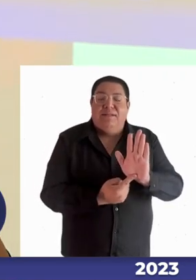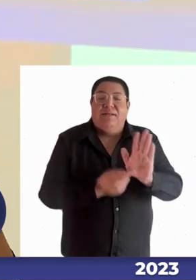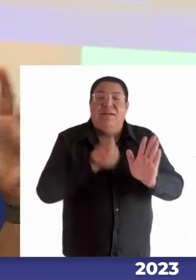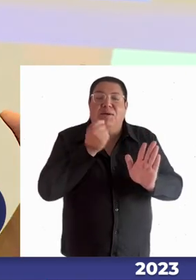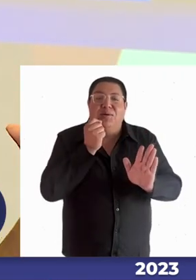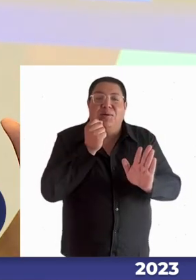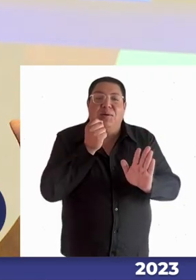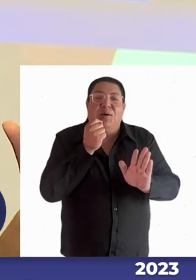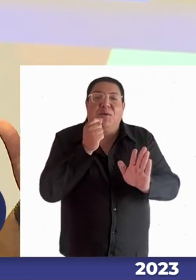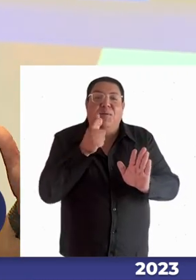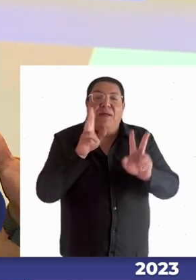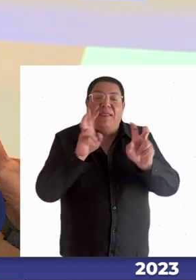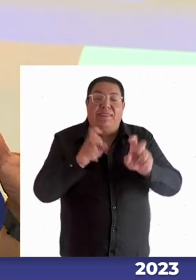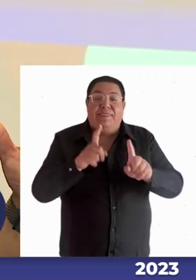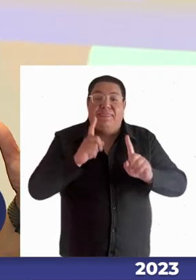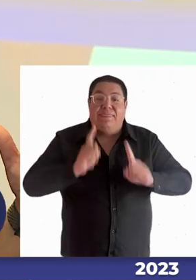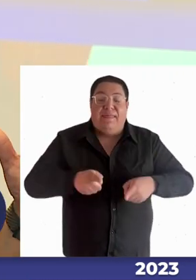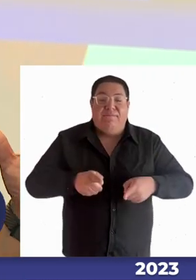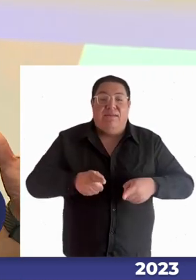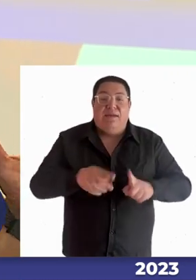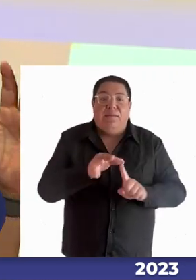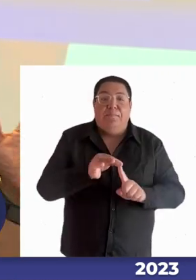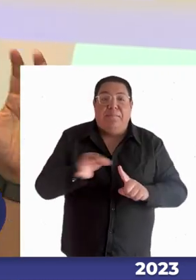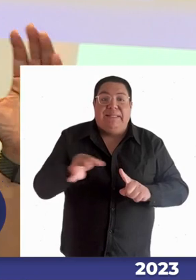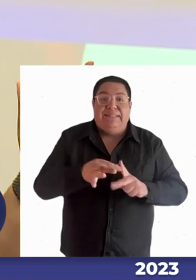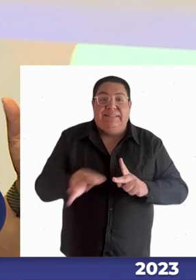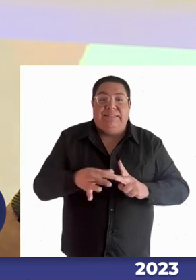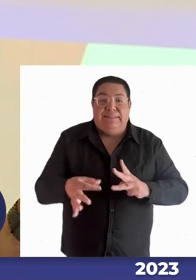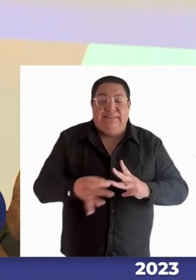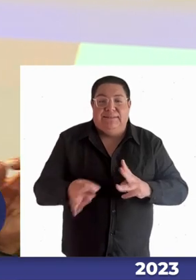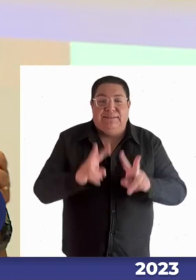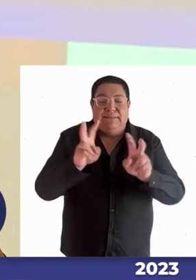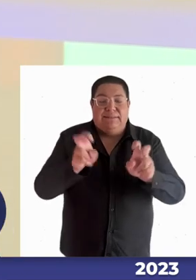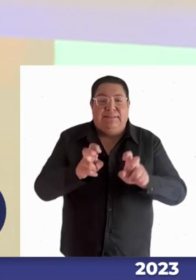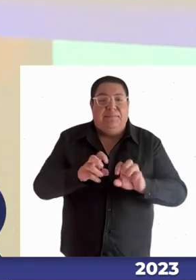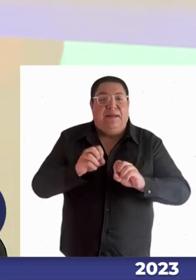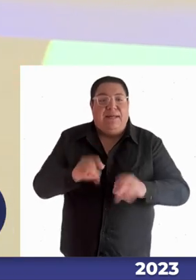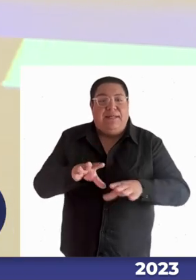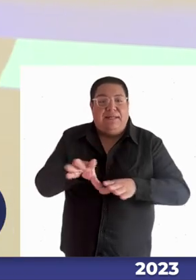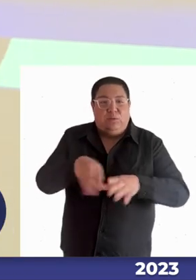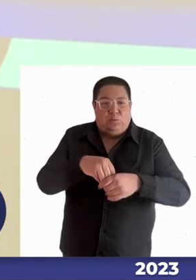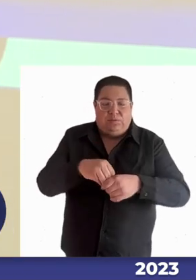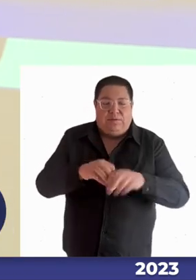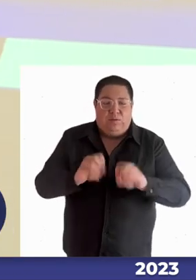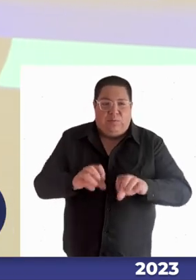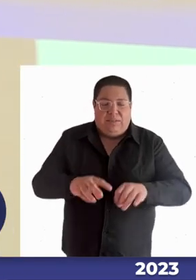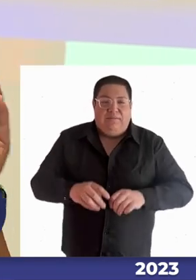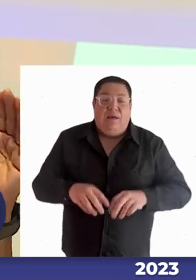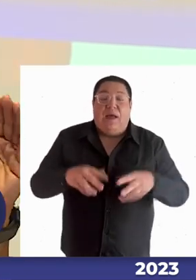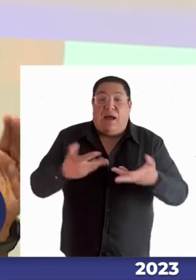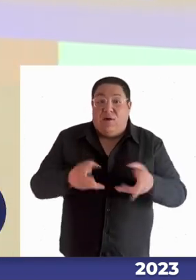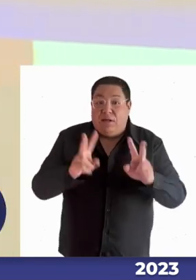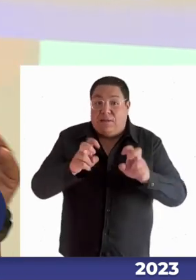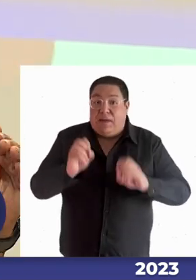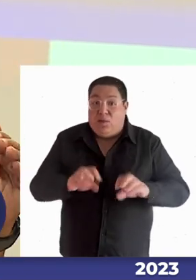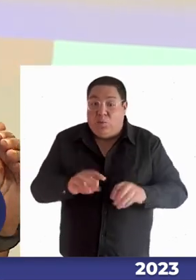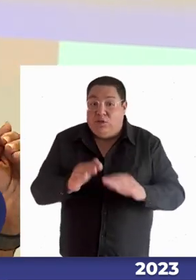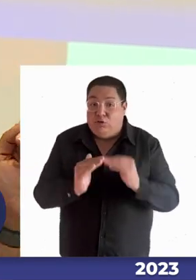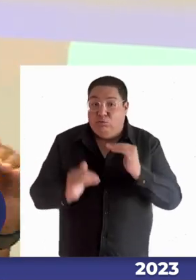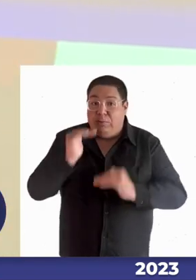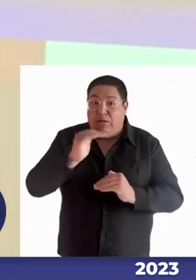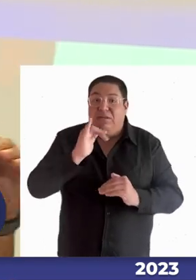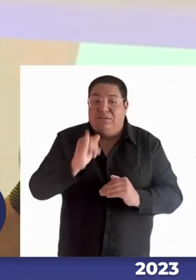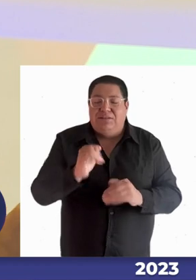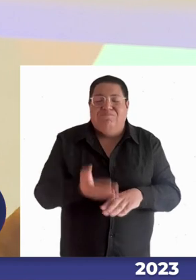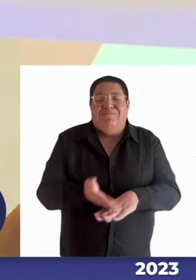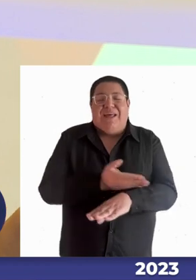ser los principios rectores en materia de inclusión educativa si bien es cierto hoy día el tema es educación superior pero estos son principios y